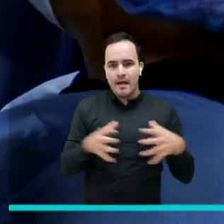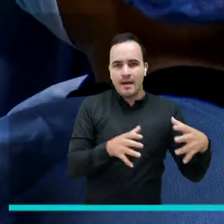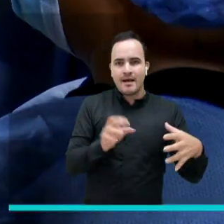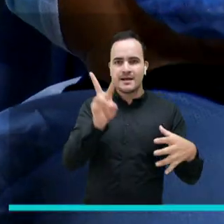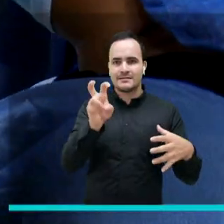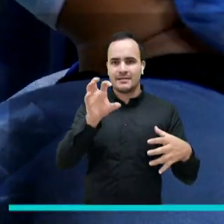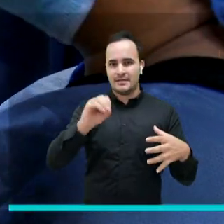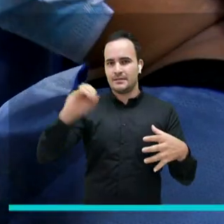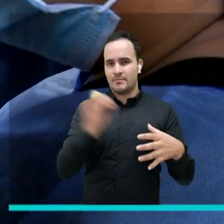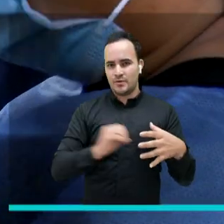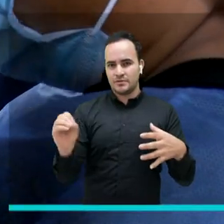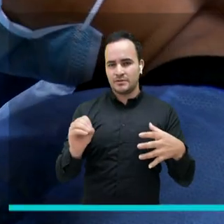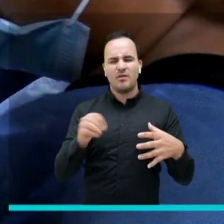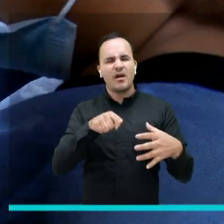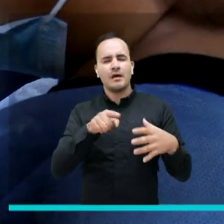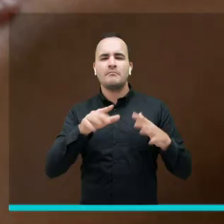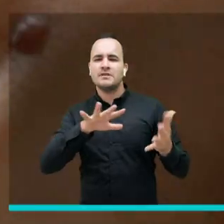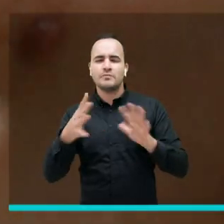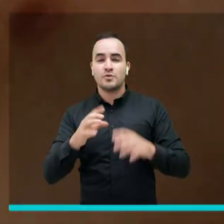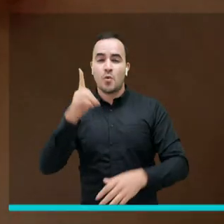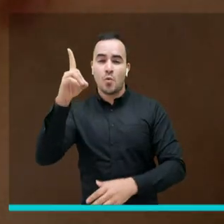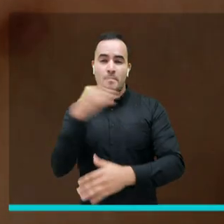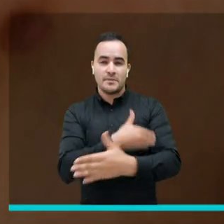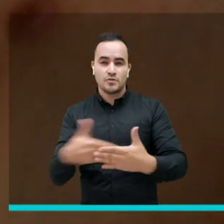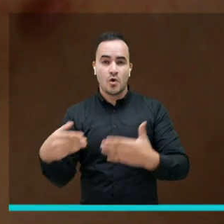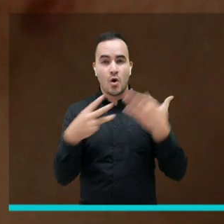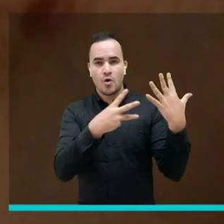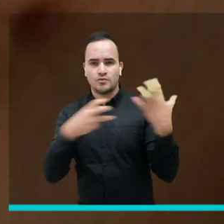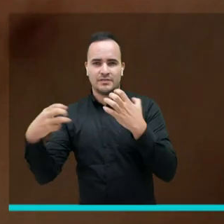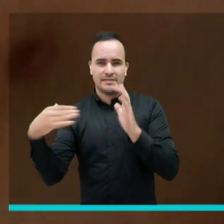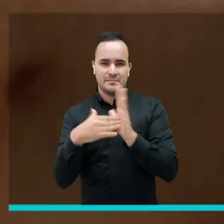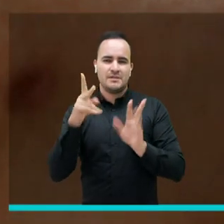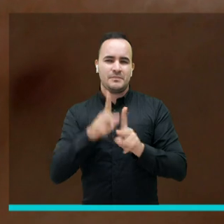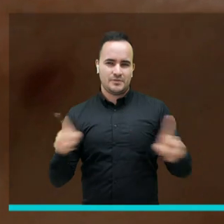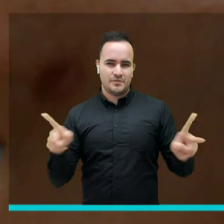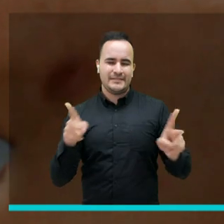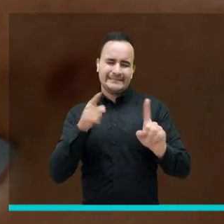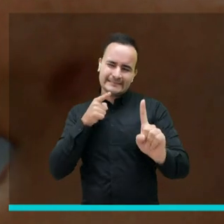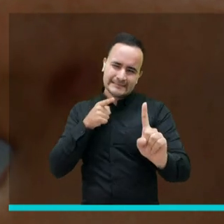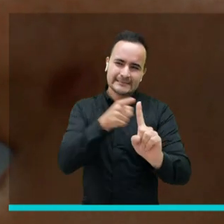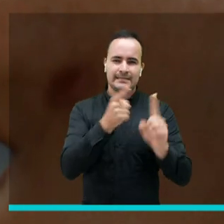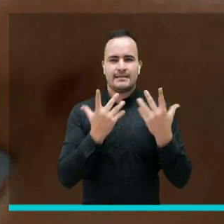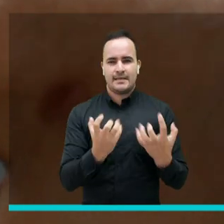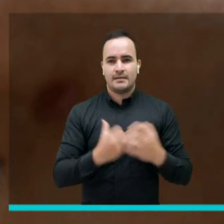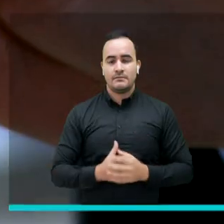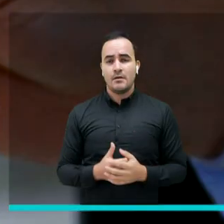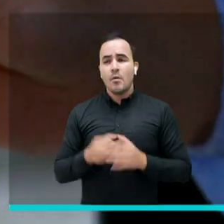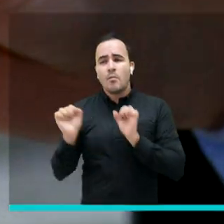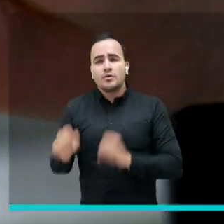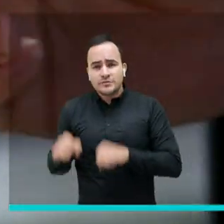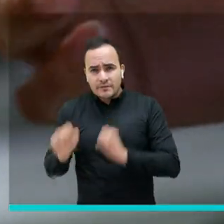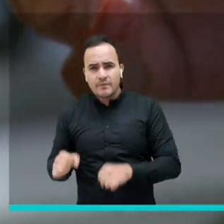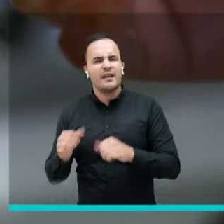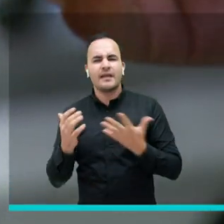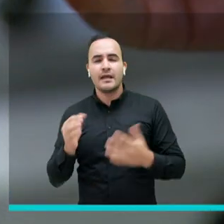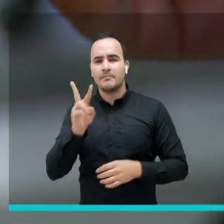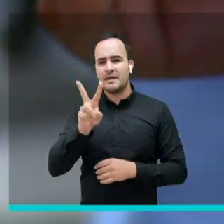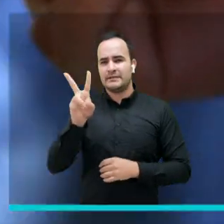de la población de la ciudad, la que estimamos alrededor de un millón ochocientas mil personas. Tenemos una capacidad